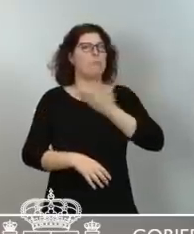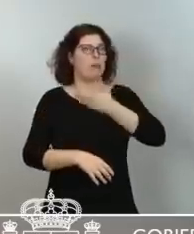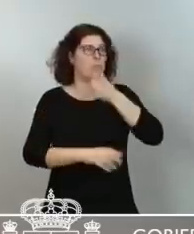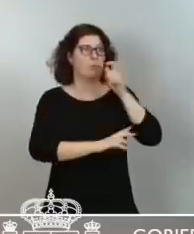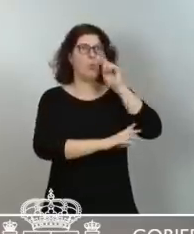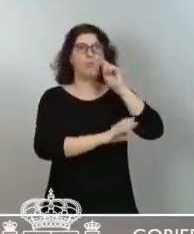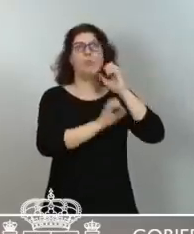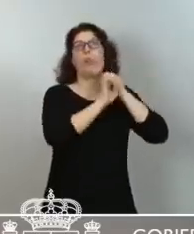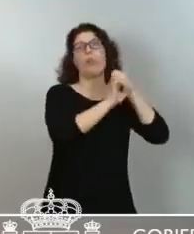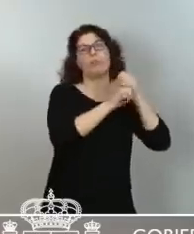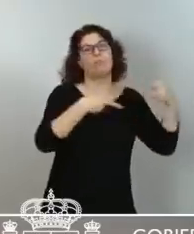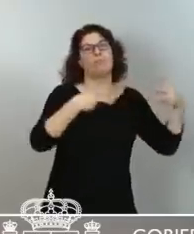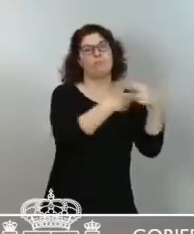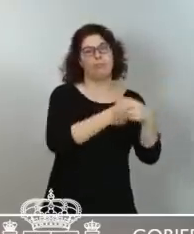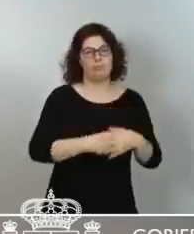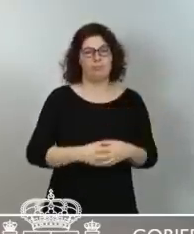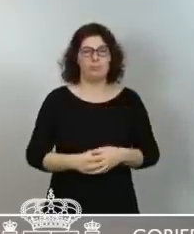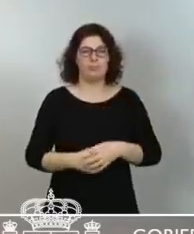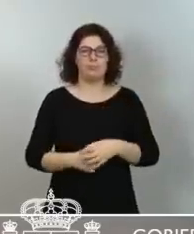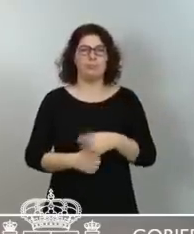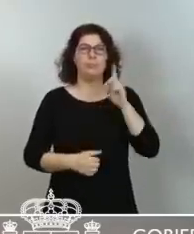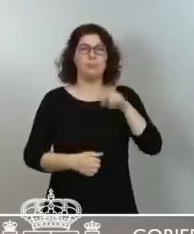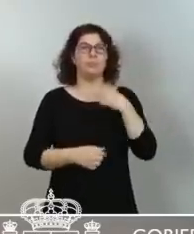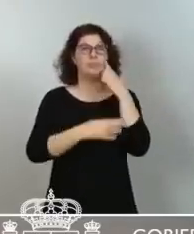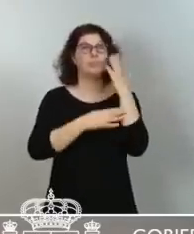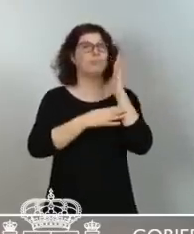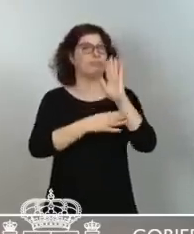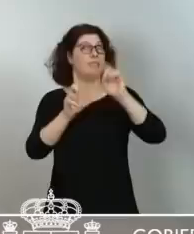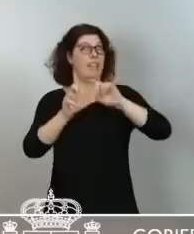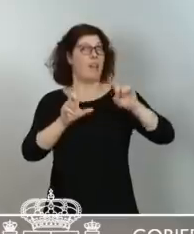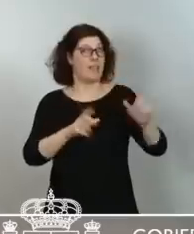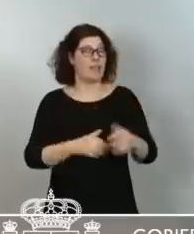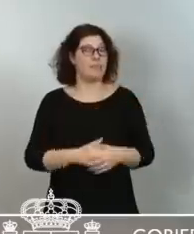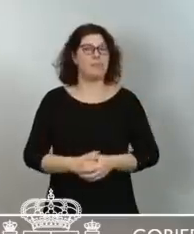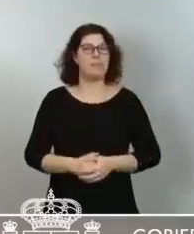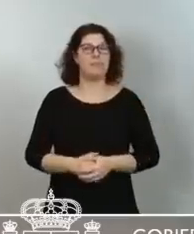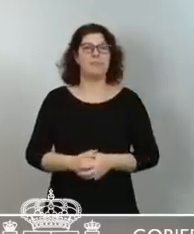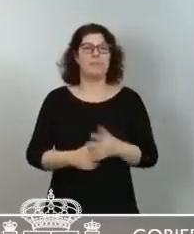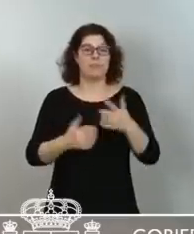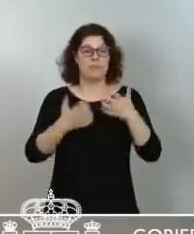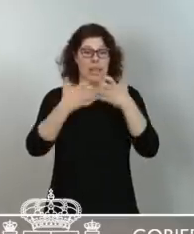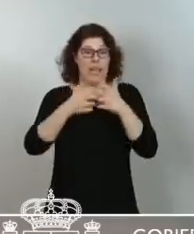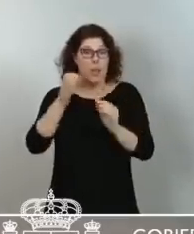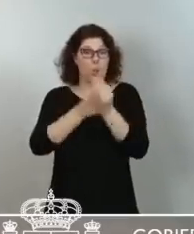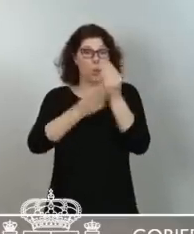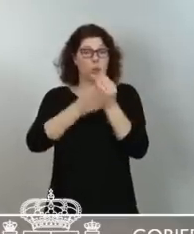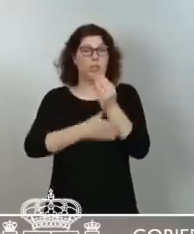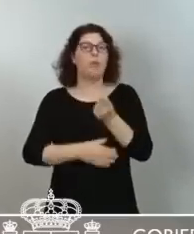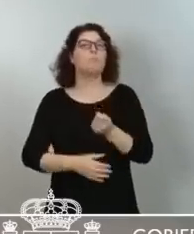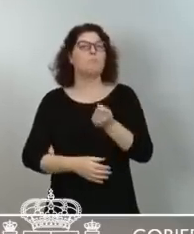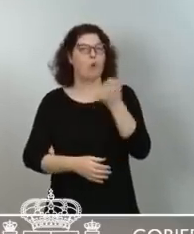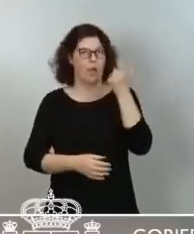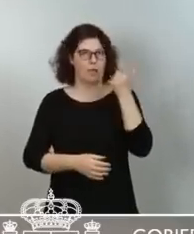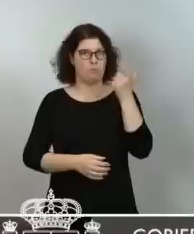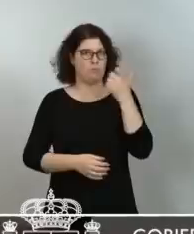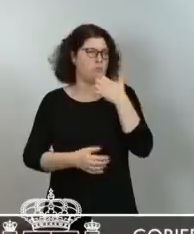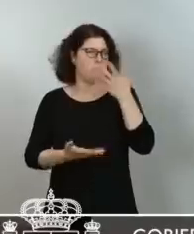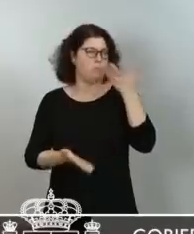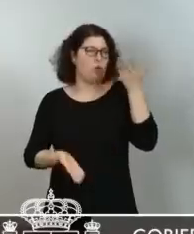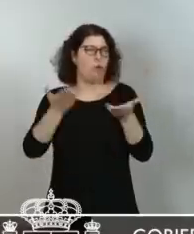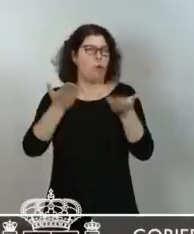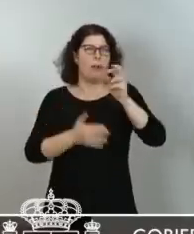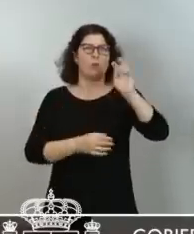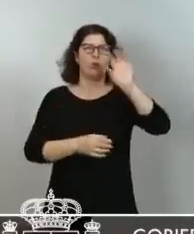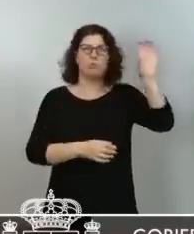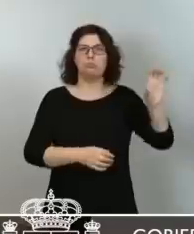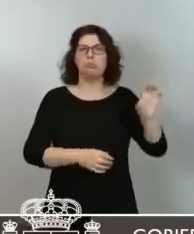podemos ver en la gráfica número 4, con poca industria si la comparamos con los países de la zona euro y con